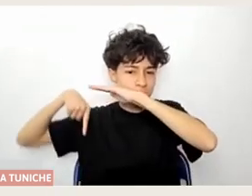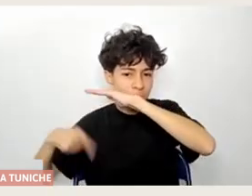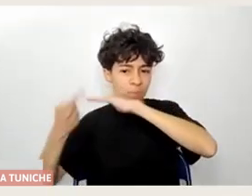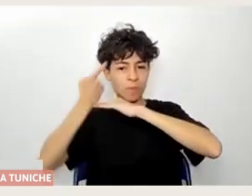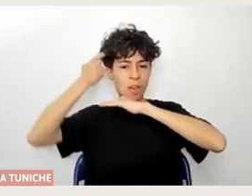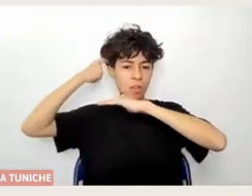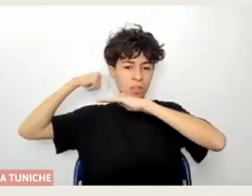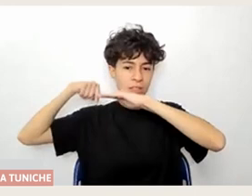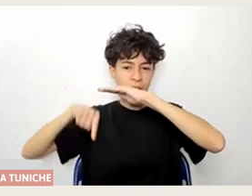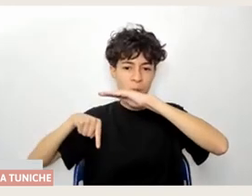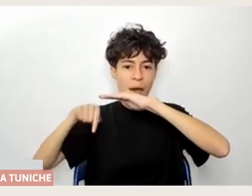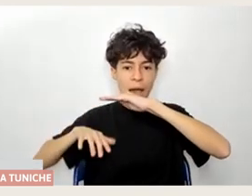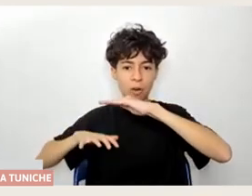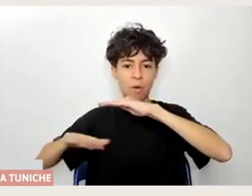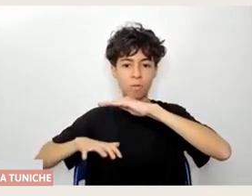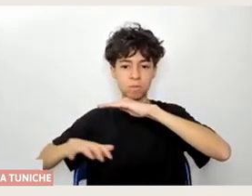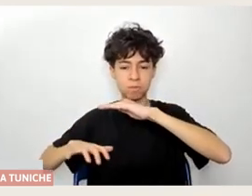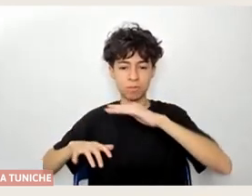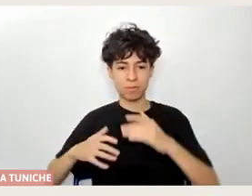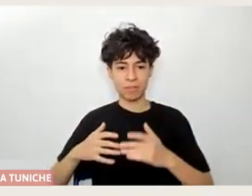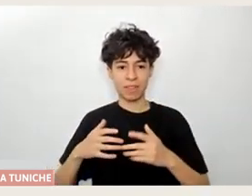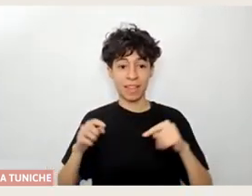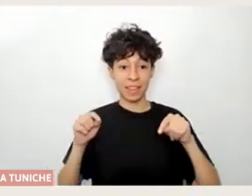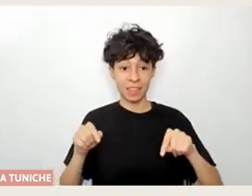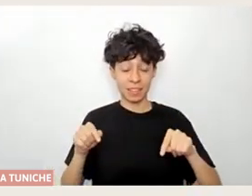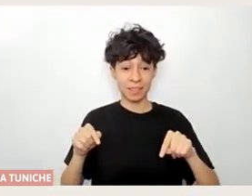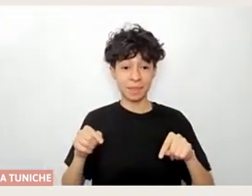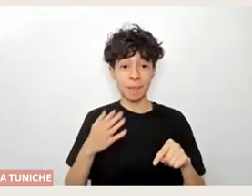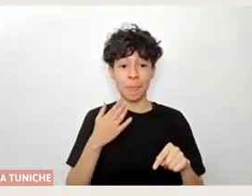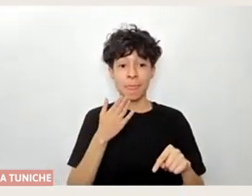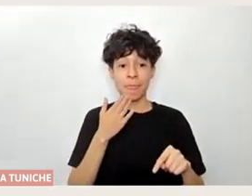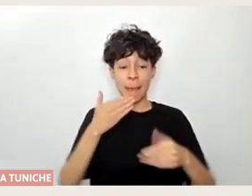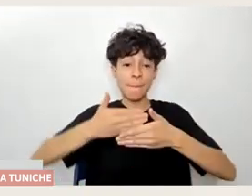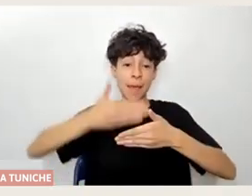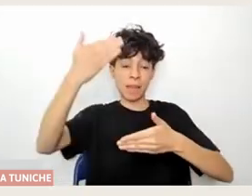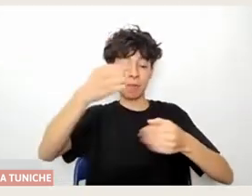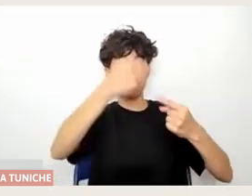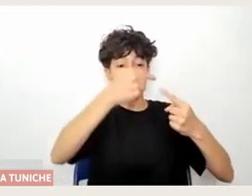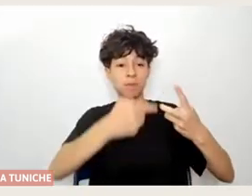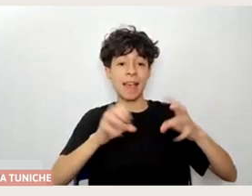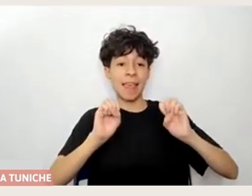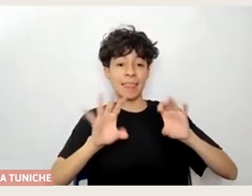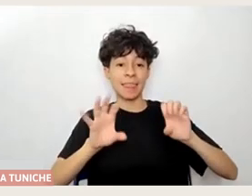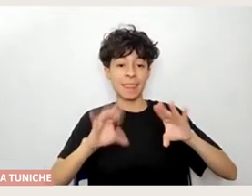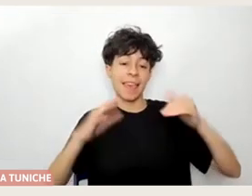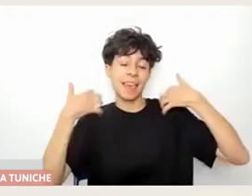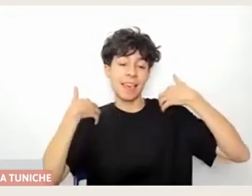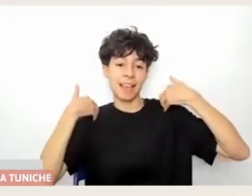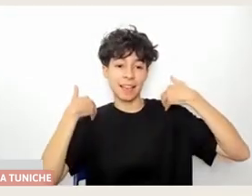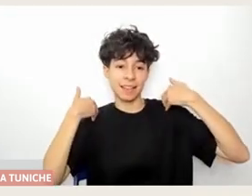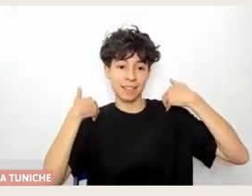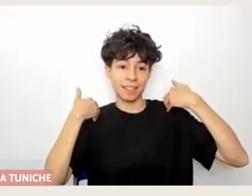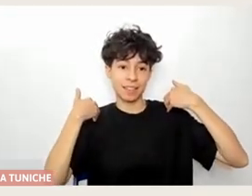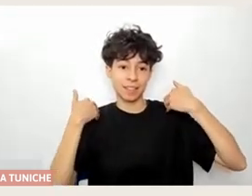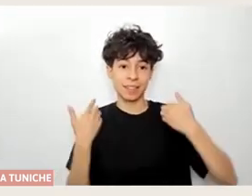invitación hay otros nuevos ejercicios inspirados de distintas personas son todas cosas que no hemos inventado